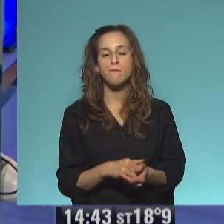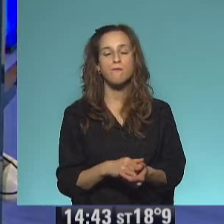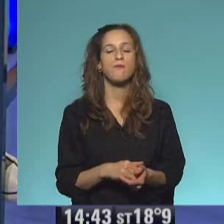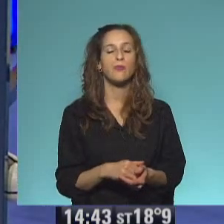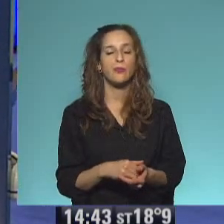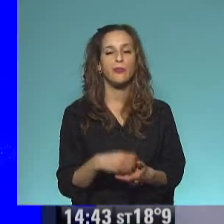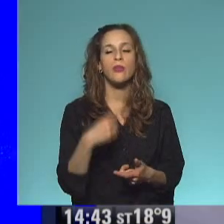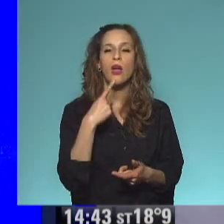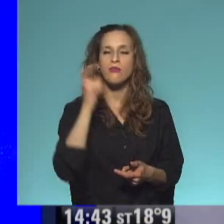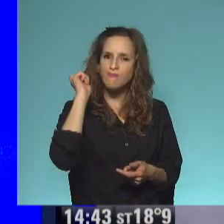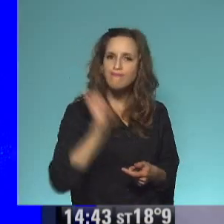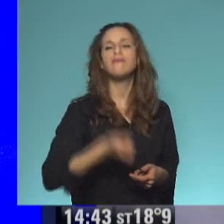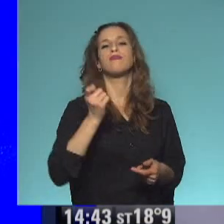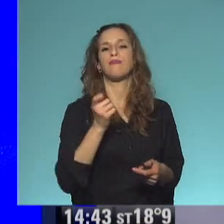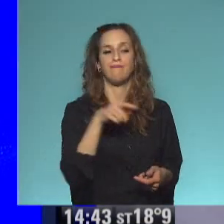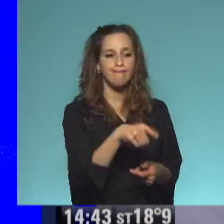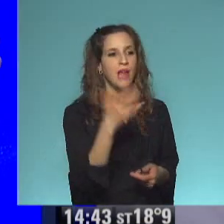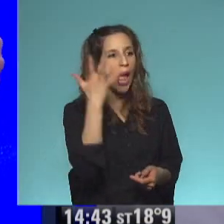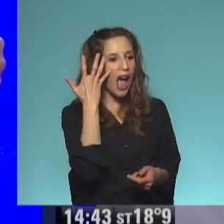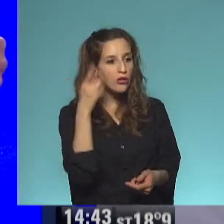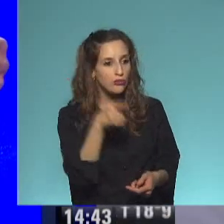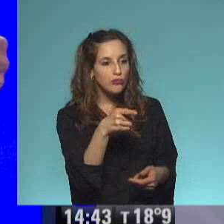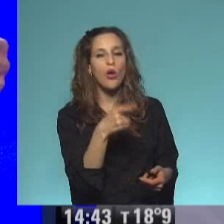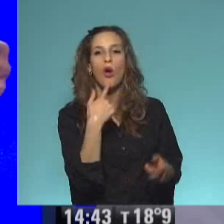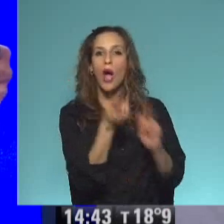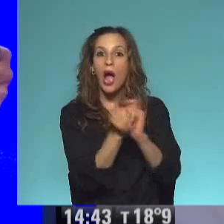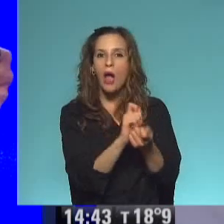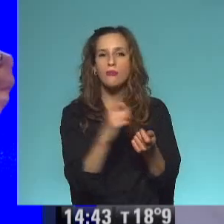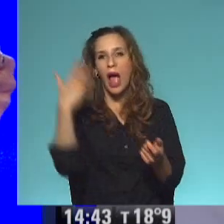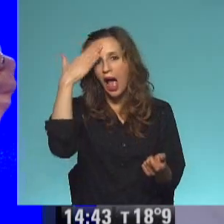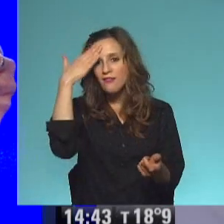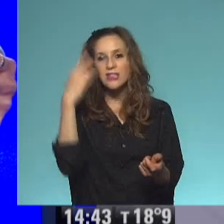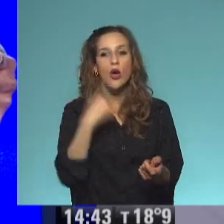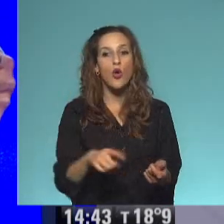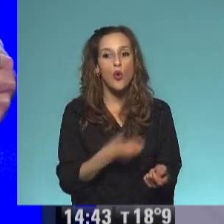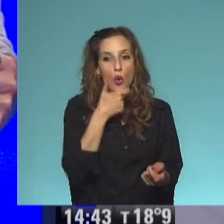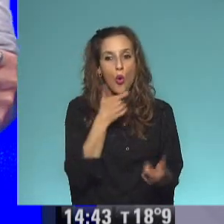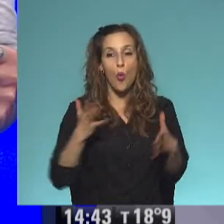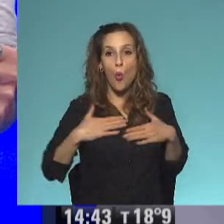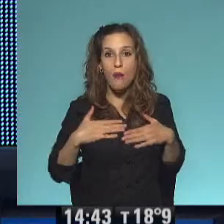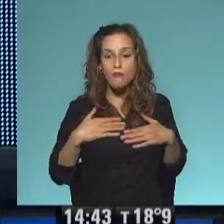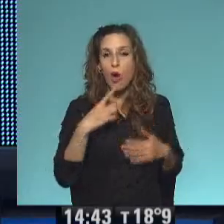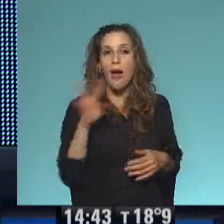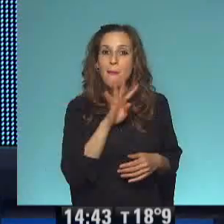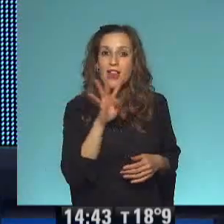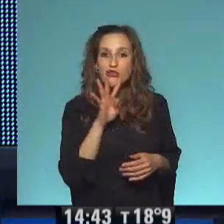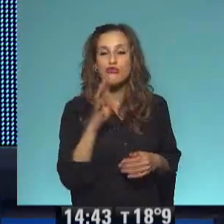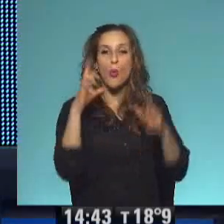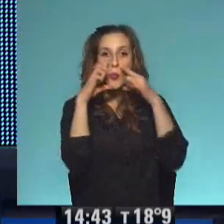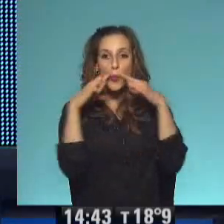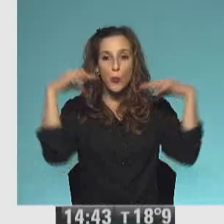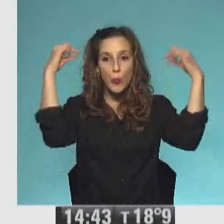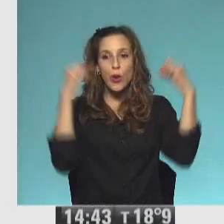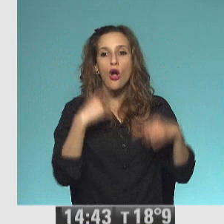¡Abracadabra! Ahora Wilbur tenía la cabeza roja, el cuerpo amarillo, la cola rosa, los bigotes